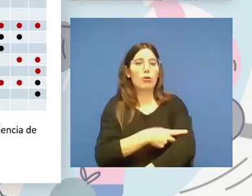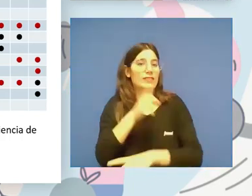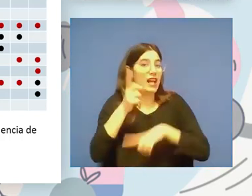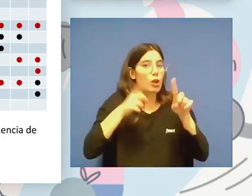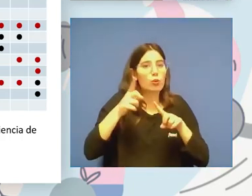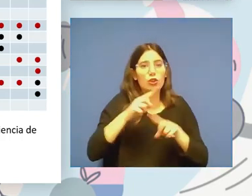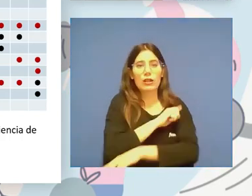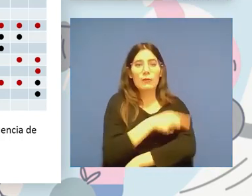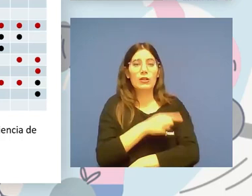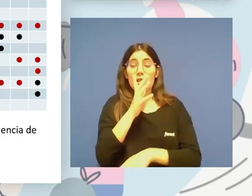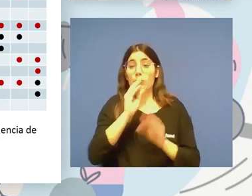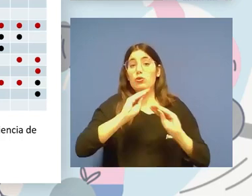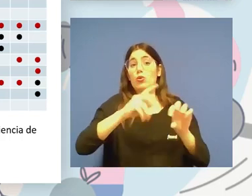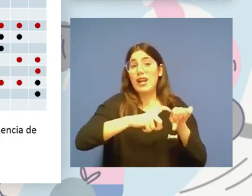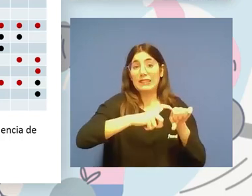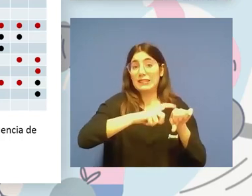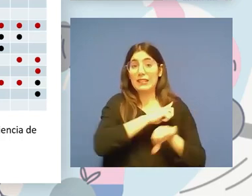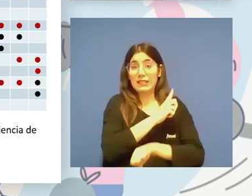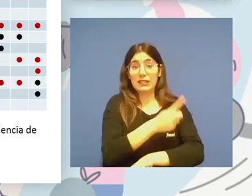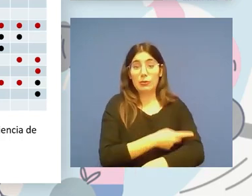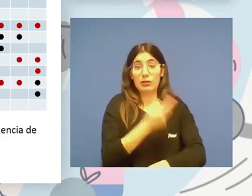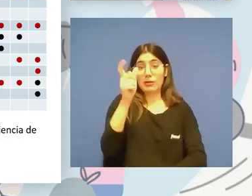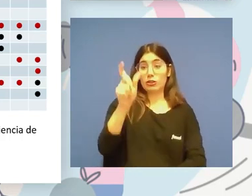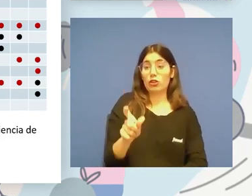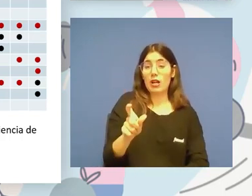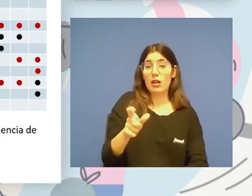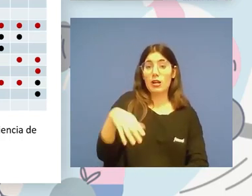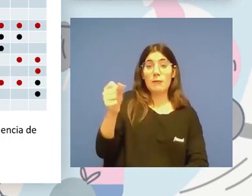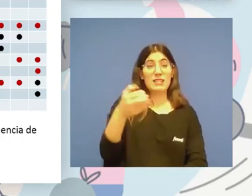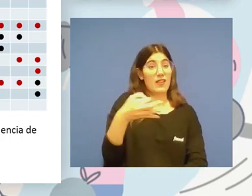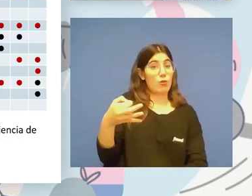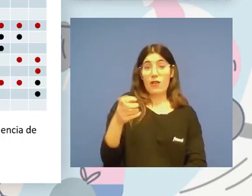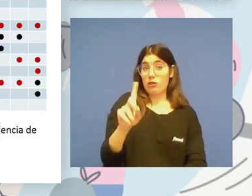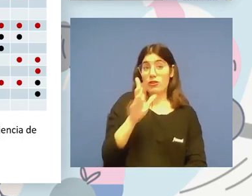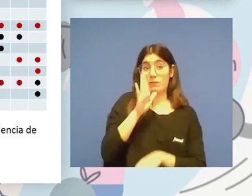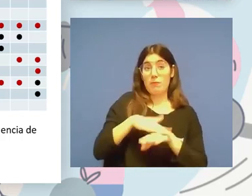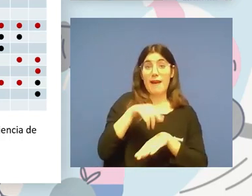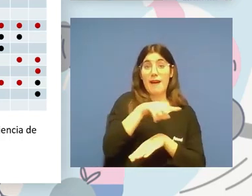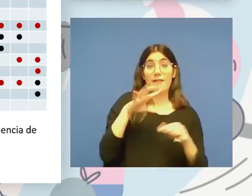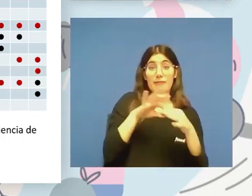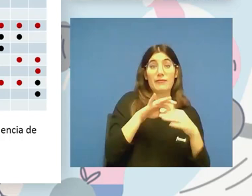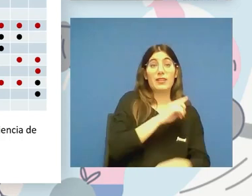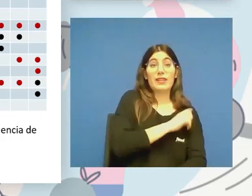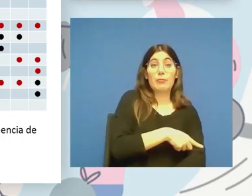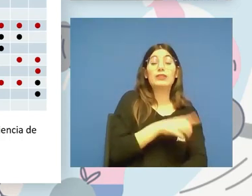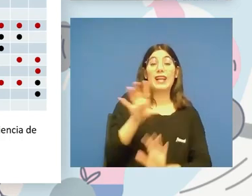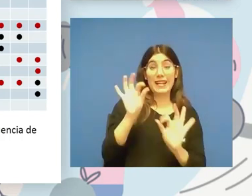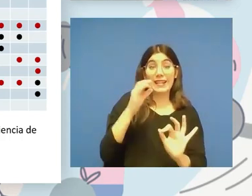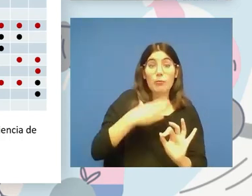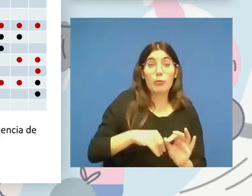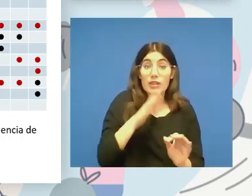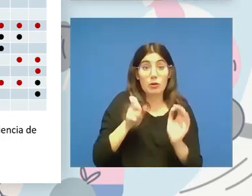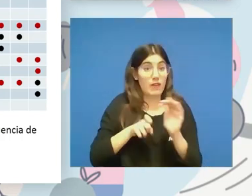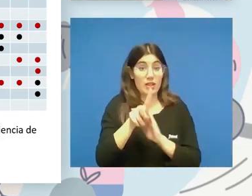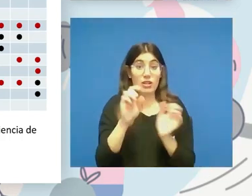pues por la propia idiosincrasia no es la persona más adecuada para practicar ese deporte y aunque sea elegible no va a poder desarrollarse si quiere